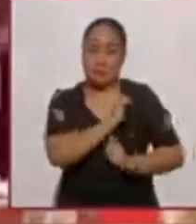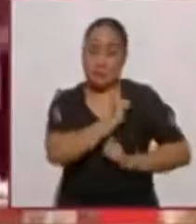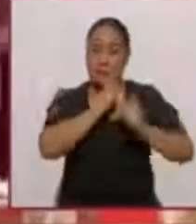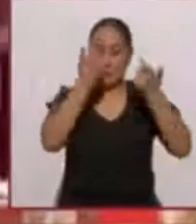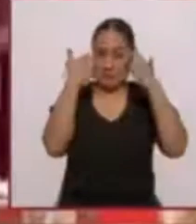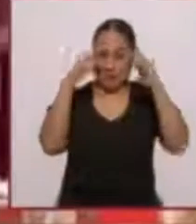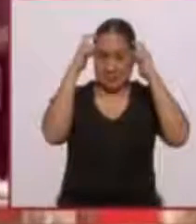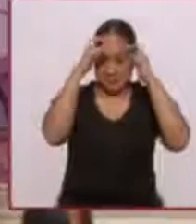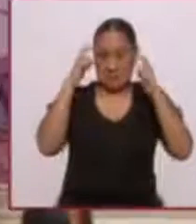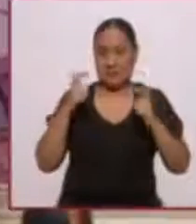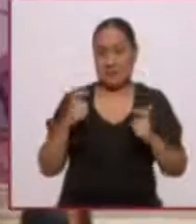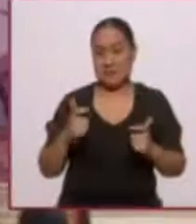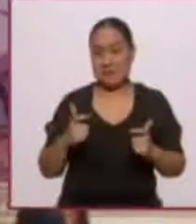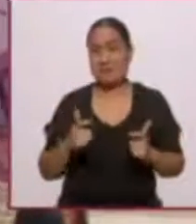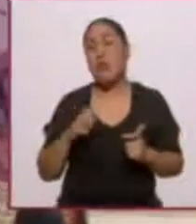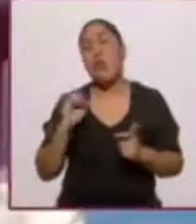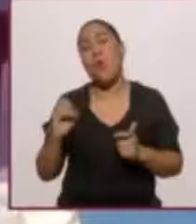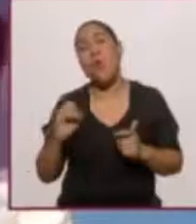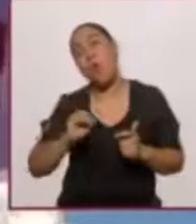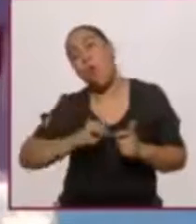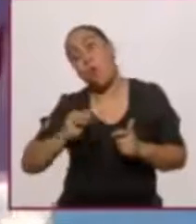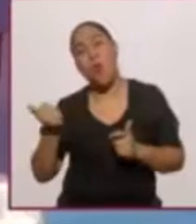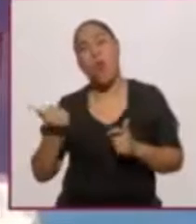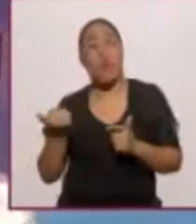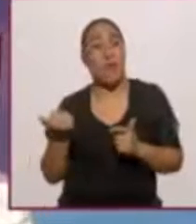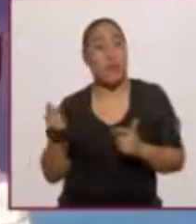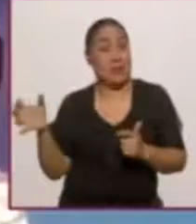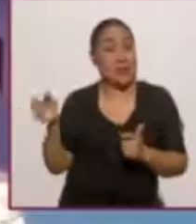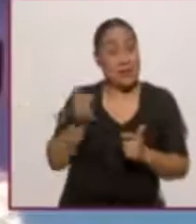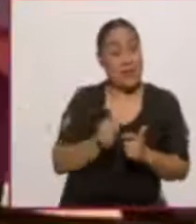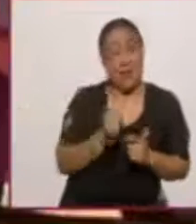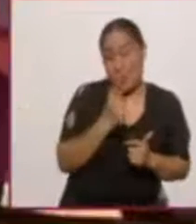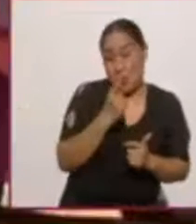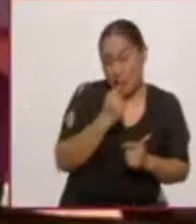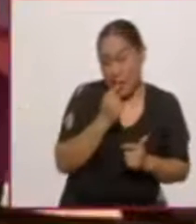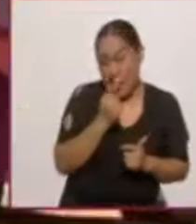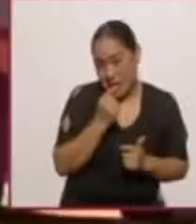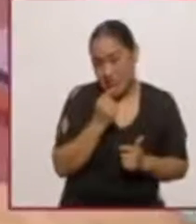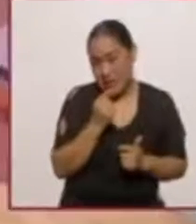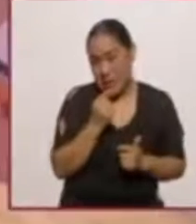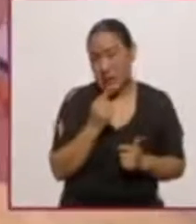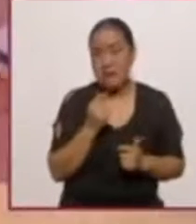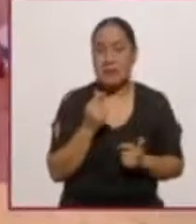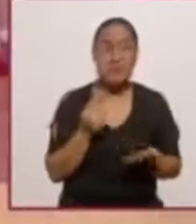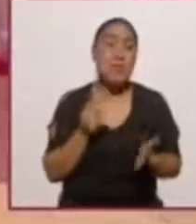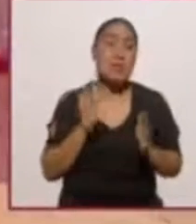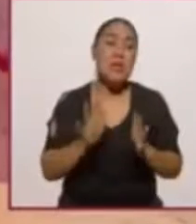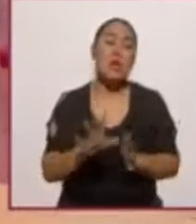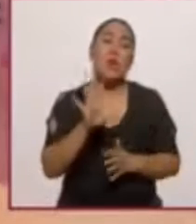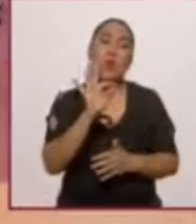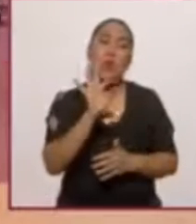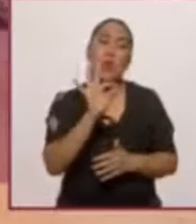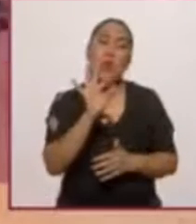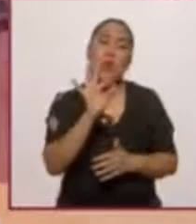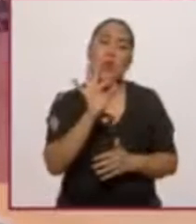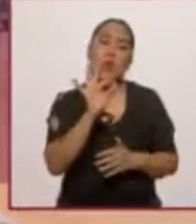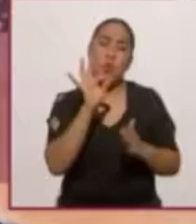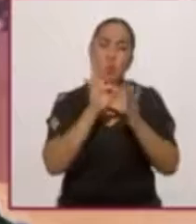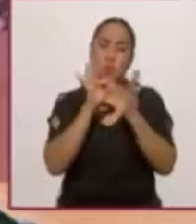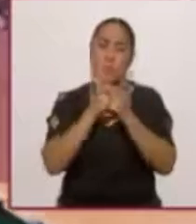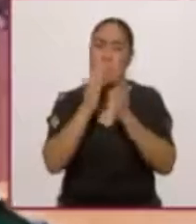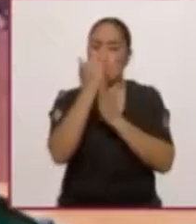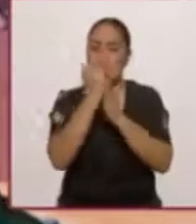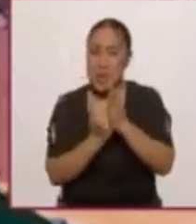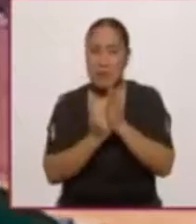algo como la policía, que hemos llegado a registrar hasta 40 puntos por rebajo de